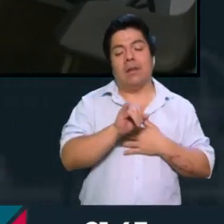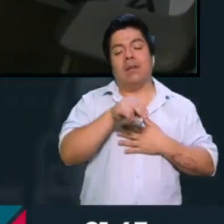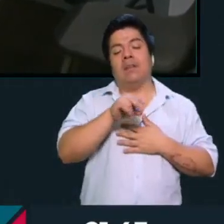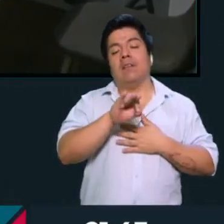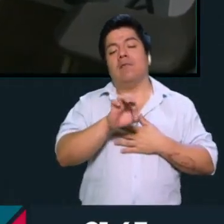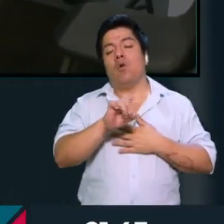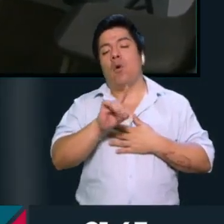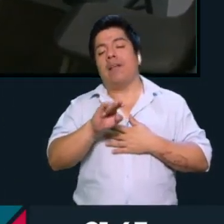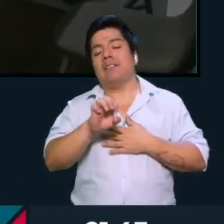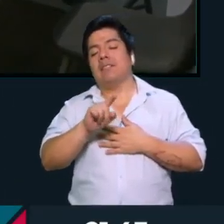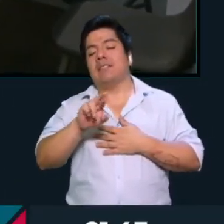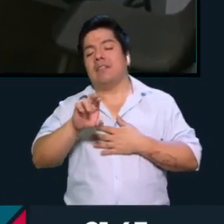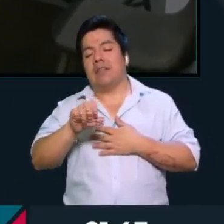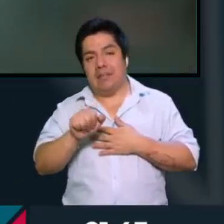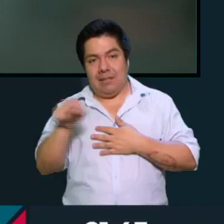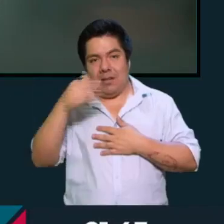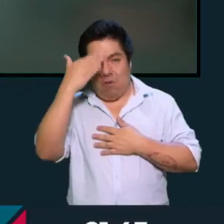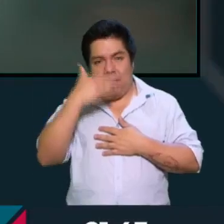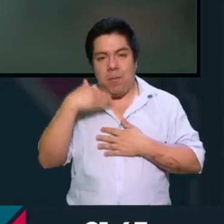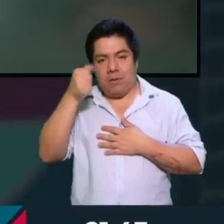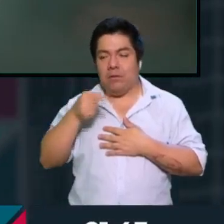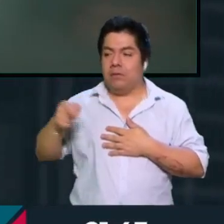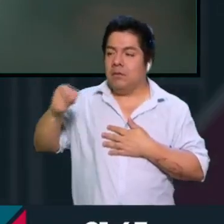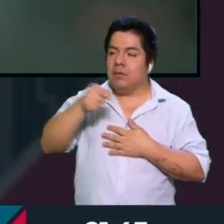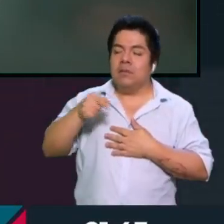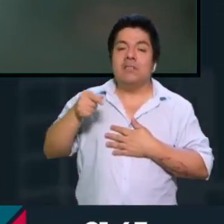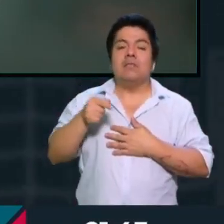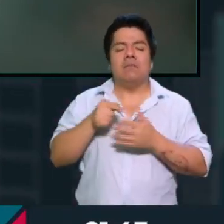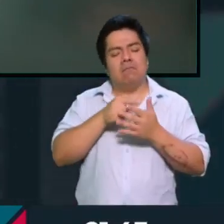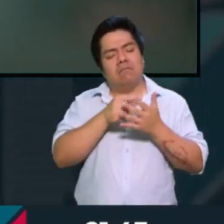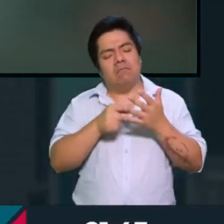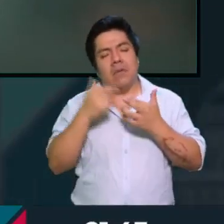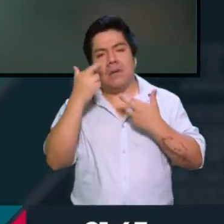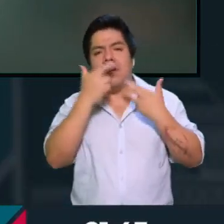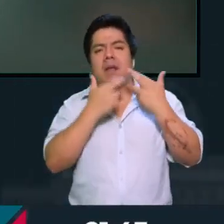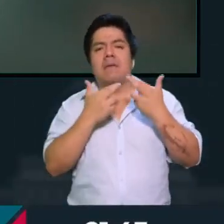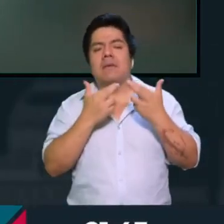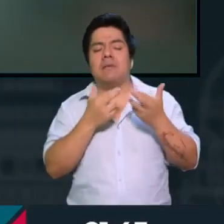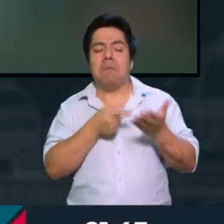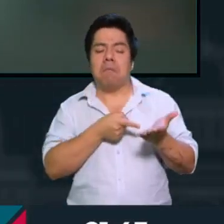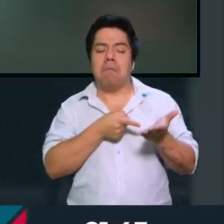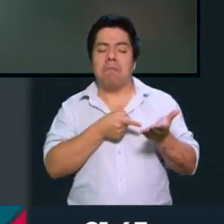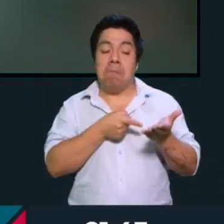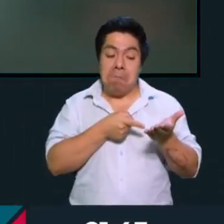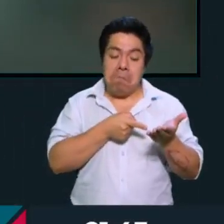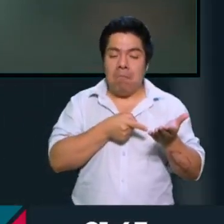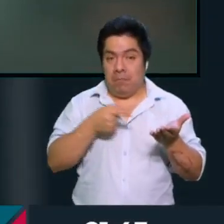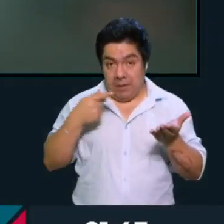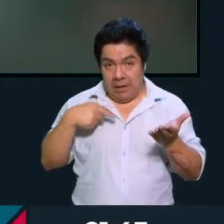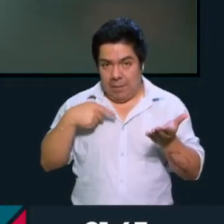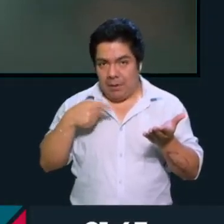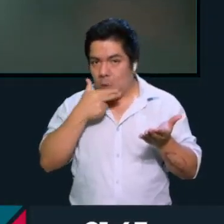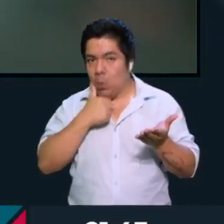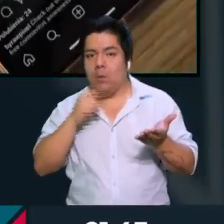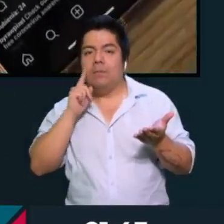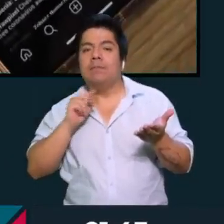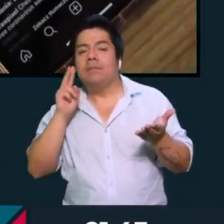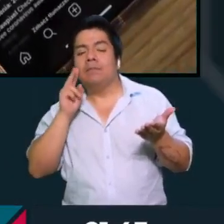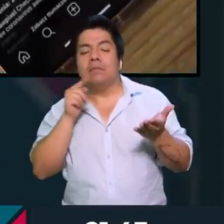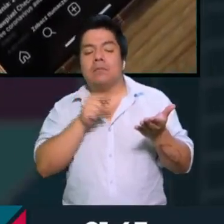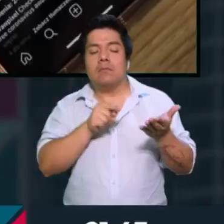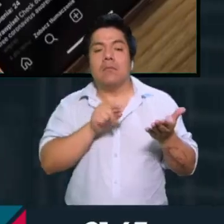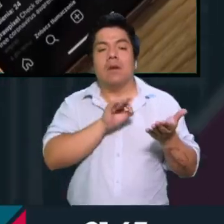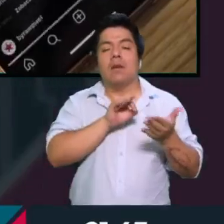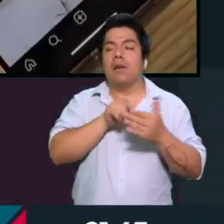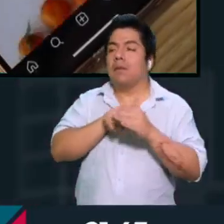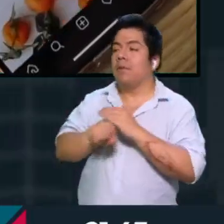llamados influencers, para ver qué tipo de contenidos son y que la ciudadanía tenga una forma de poderse quejar,